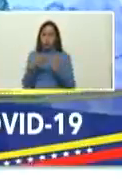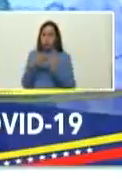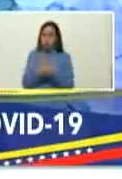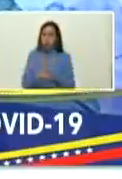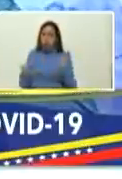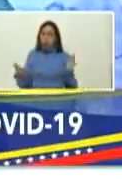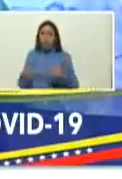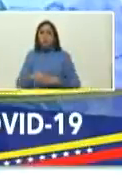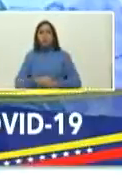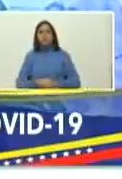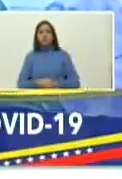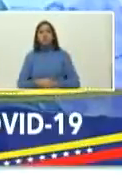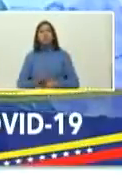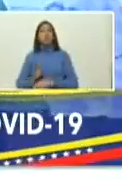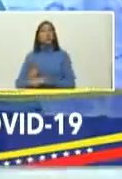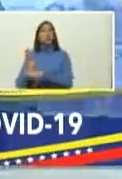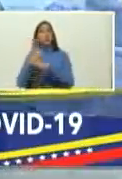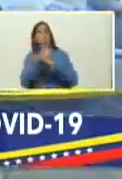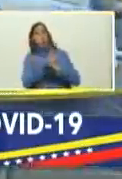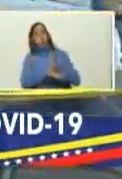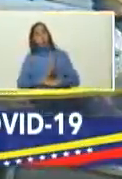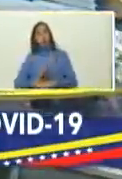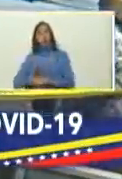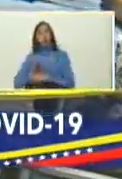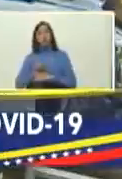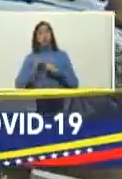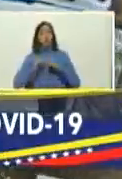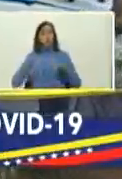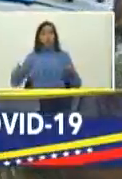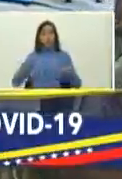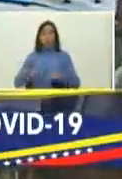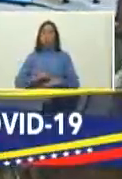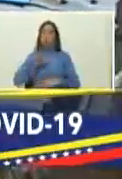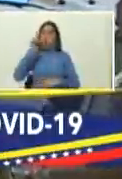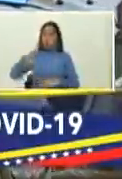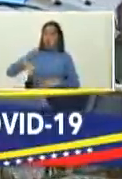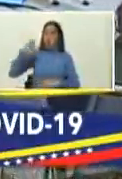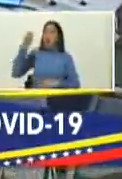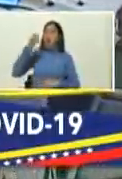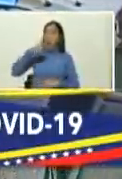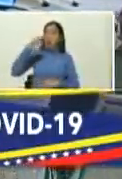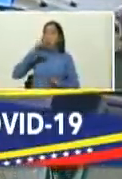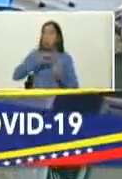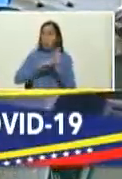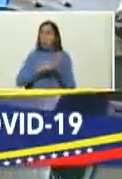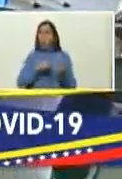de los cuidados pero producto de los tratamientos también